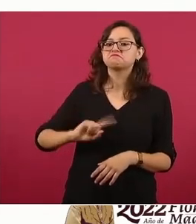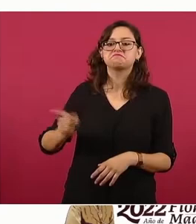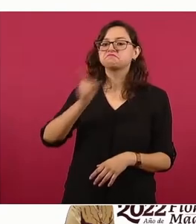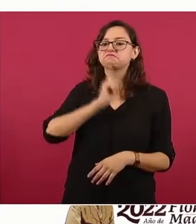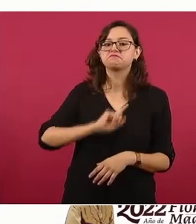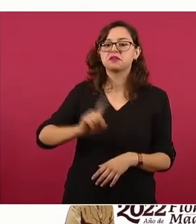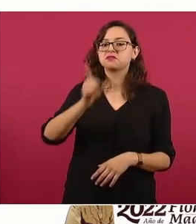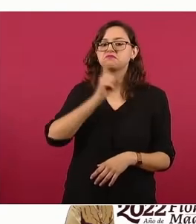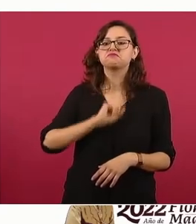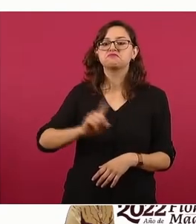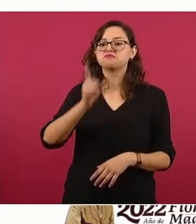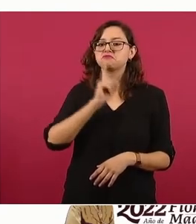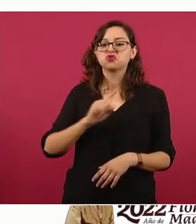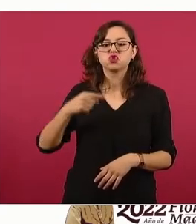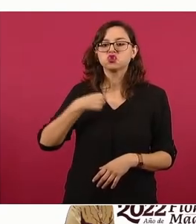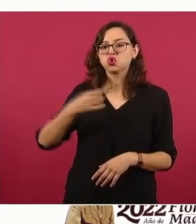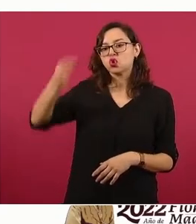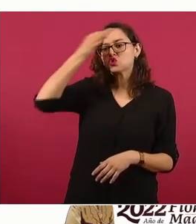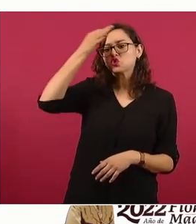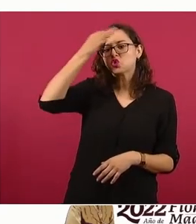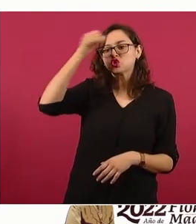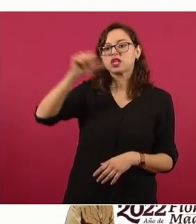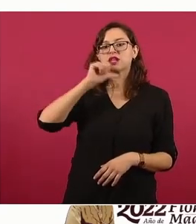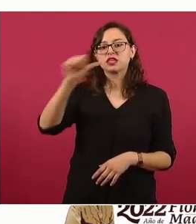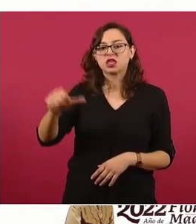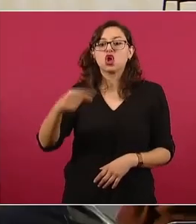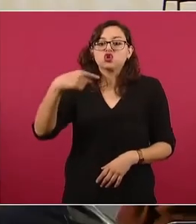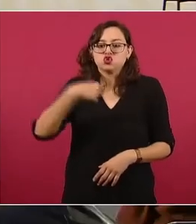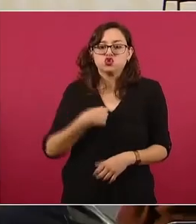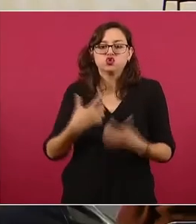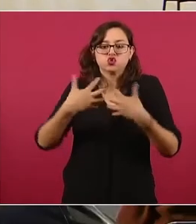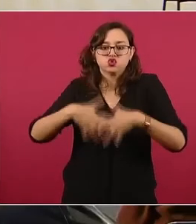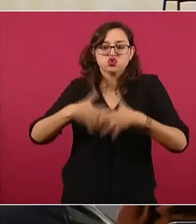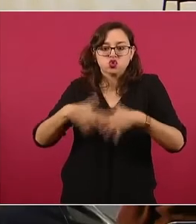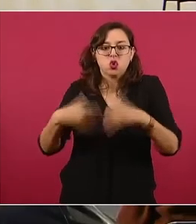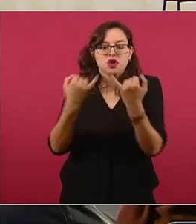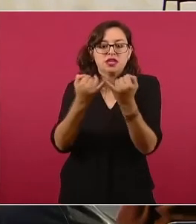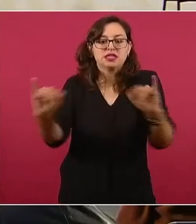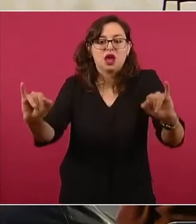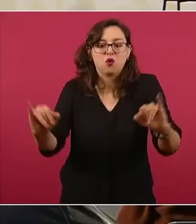tengo un pelo de tarugas, esa refinería la voy a inaugurar, ¿cómo voy a querer que se vaya a otro estado?